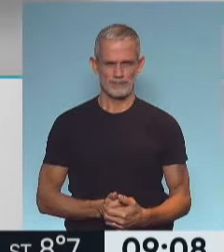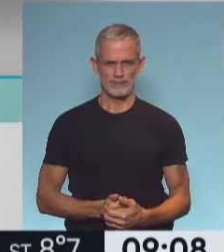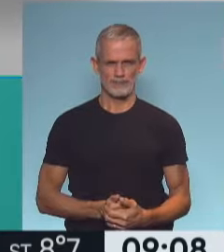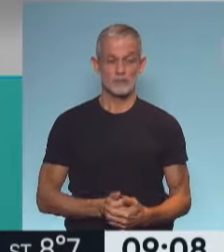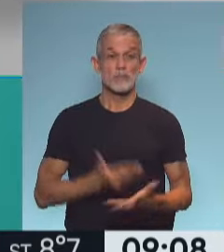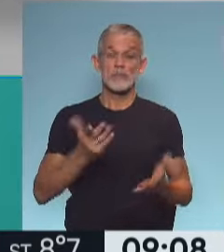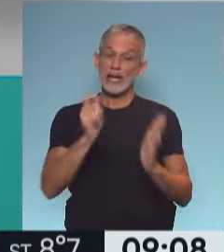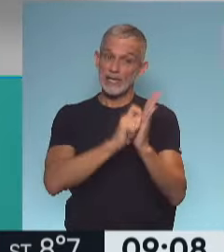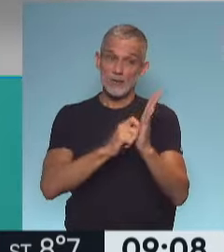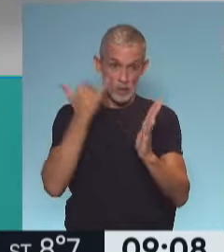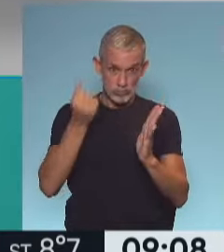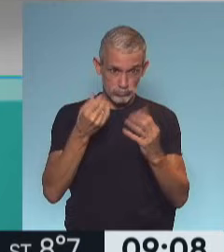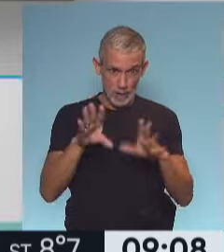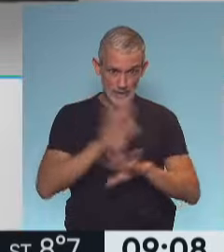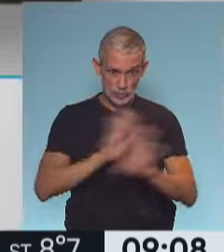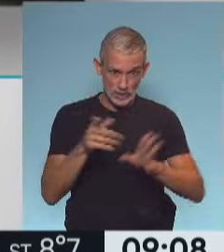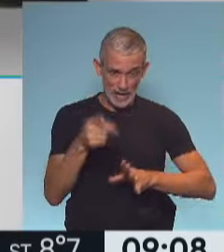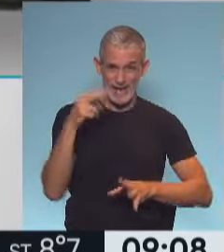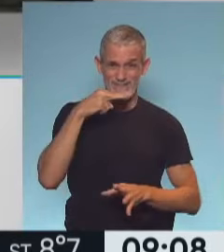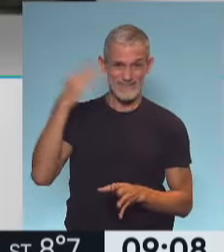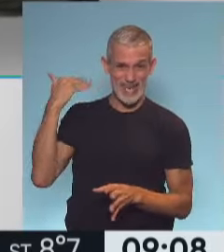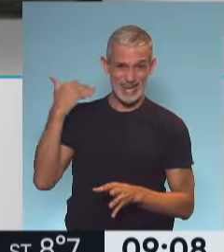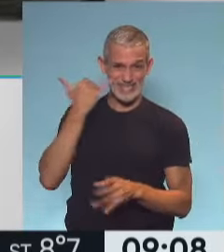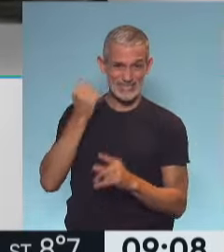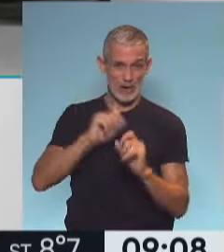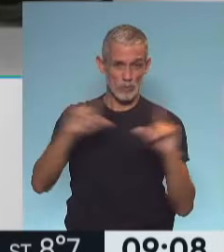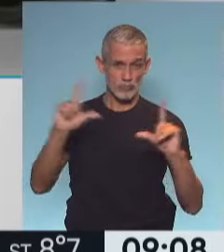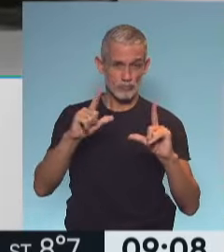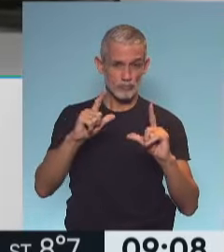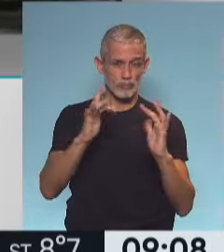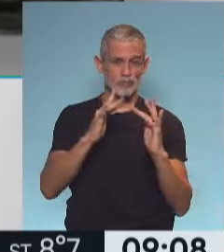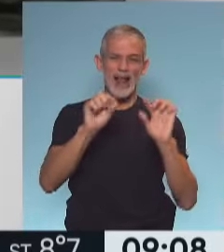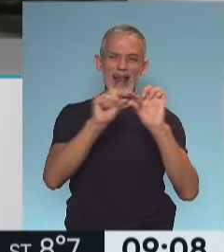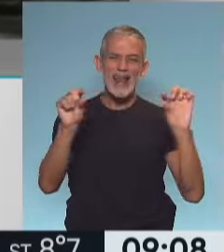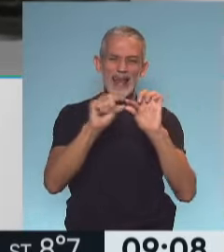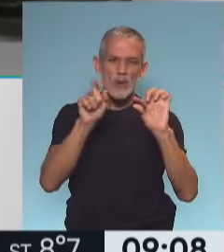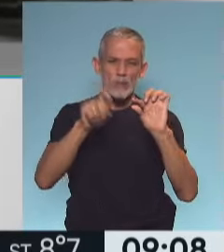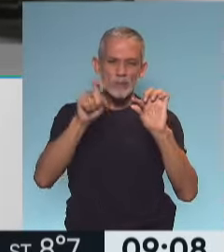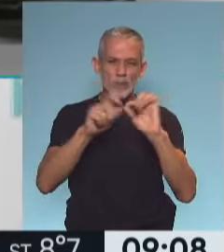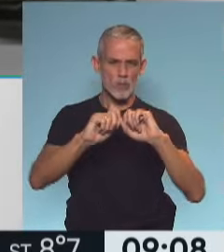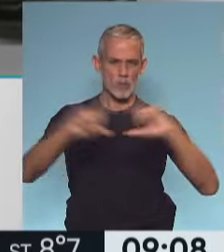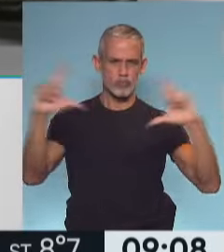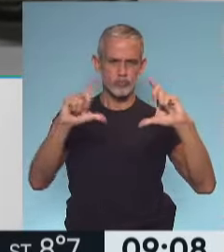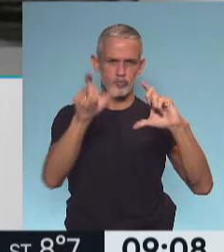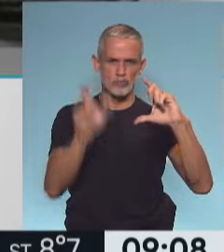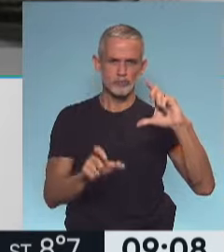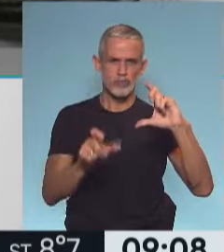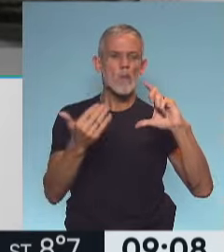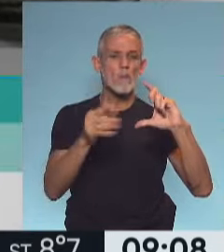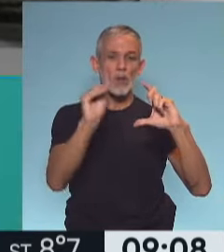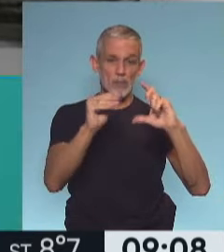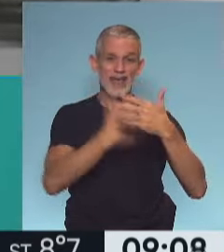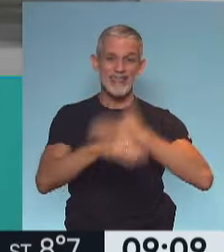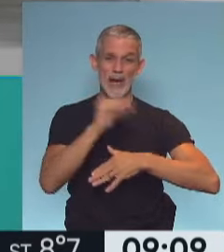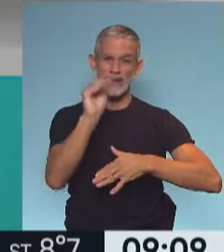Mira, la inscripción ya empezó el viernes, ya estaba el link, o sea, se desplegaba la posibilidad de poner la